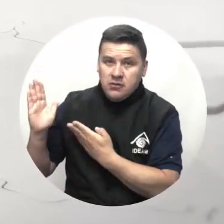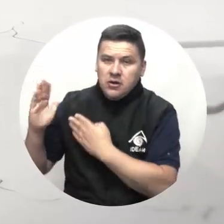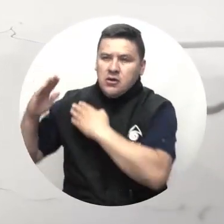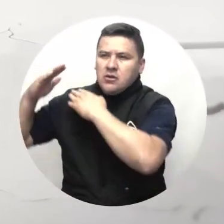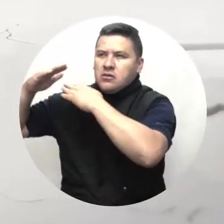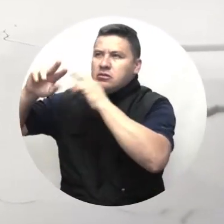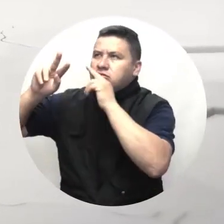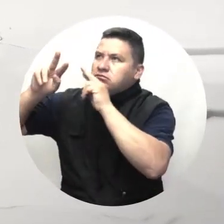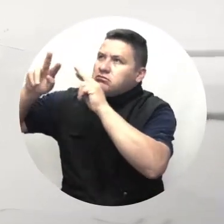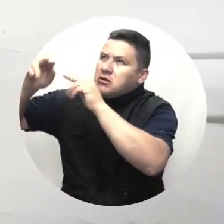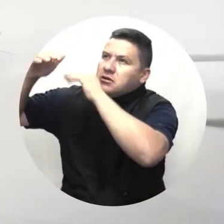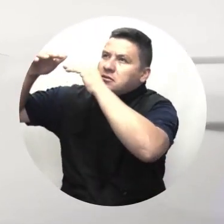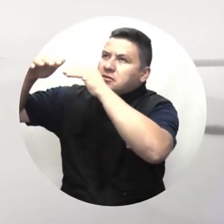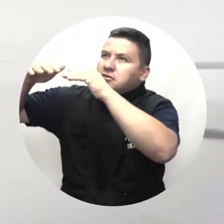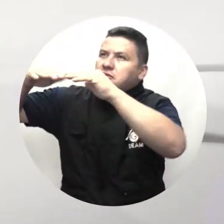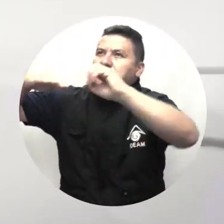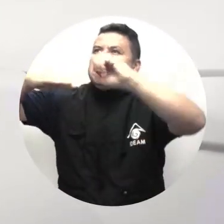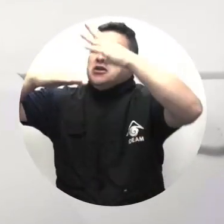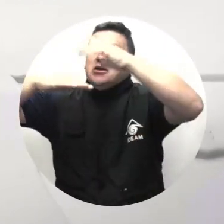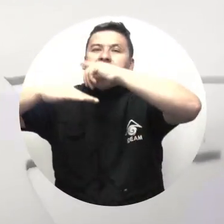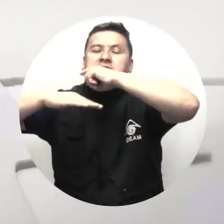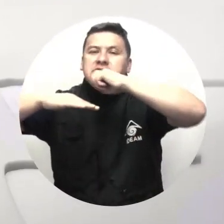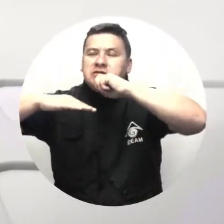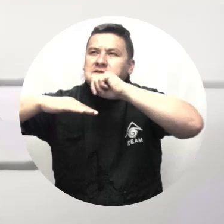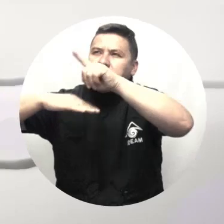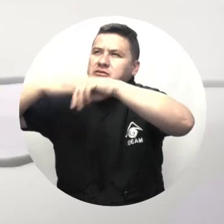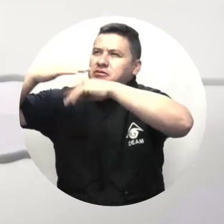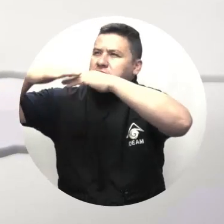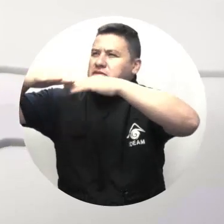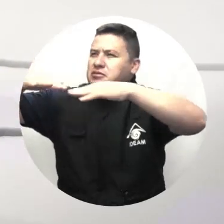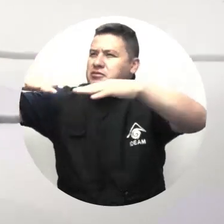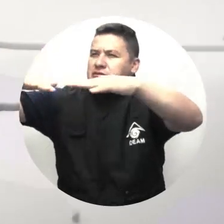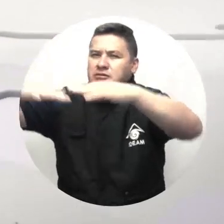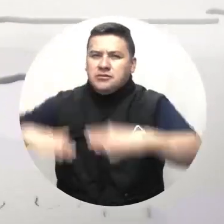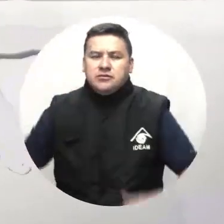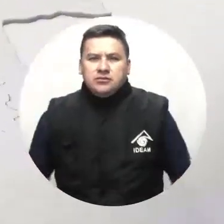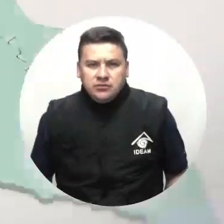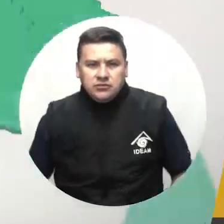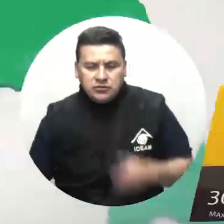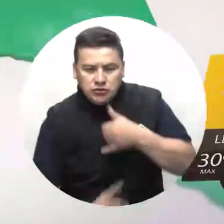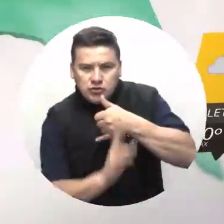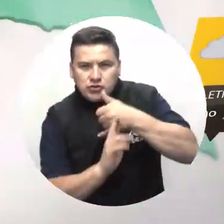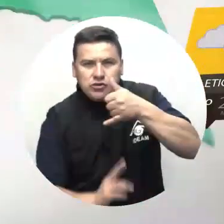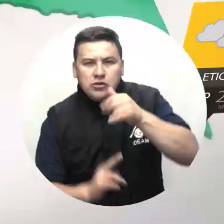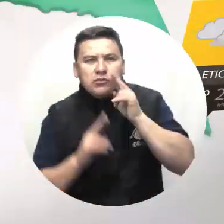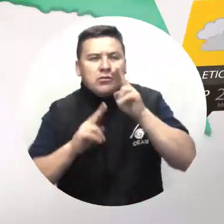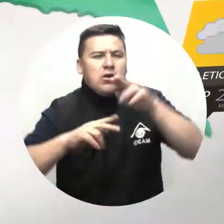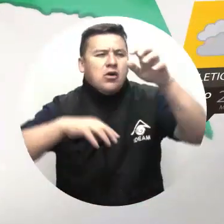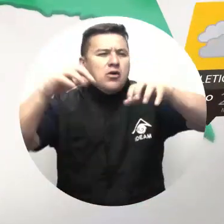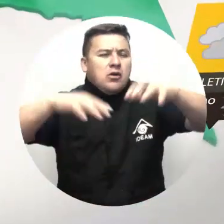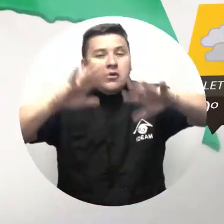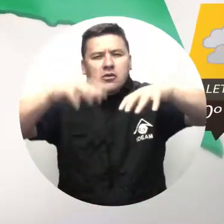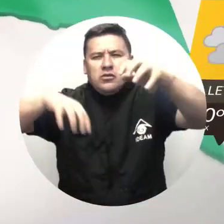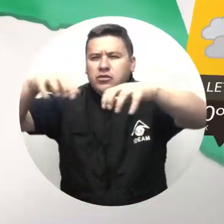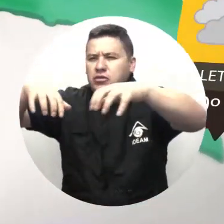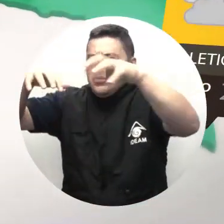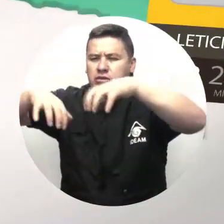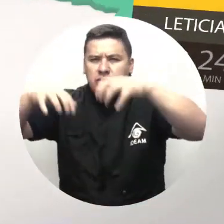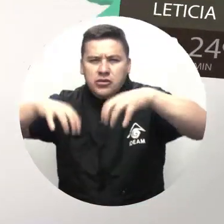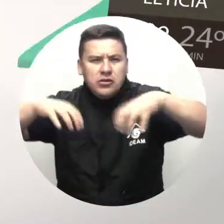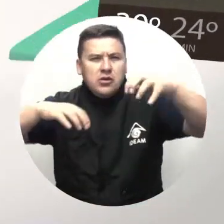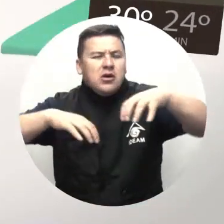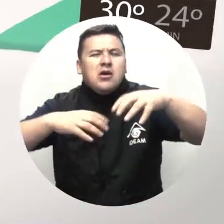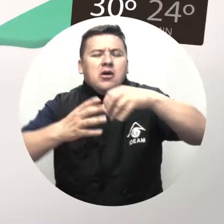predominio de tiempo seco en gran parte de la región Con nubes cubriendo el paisaje En el sur del país se estiman lluvias ligeras en